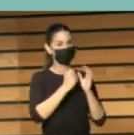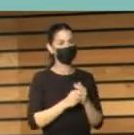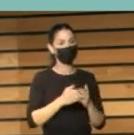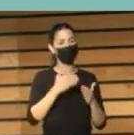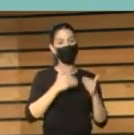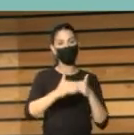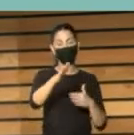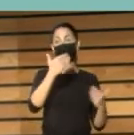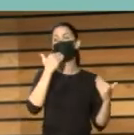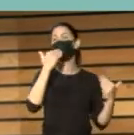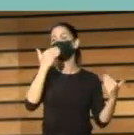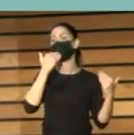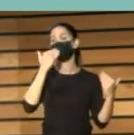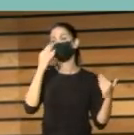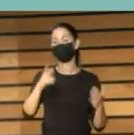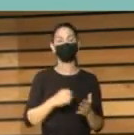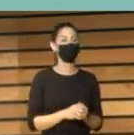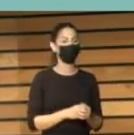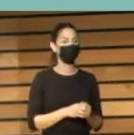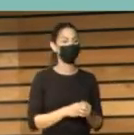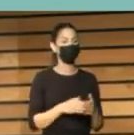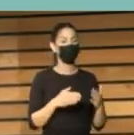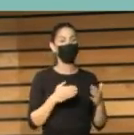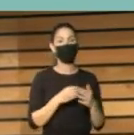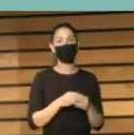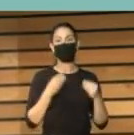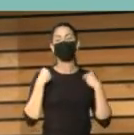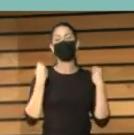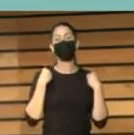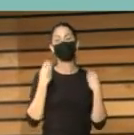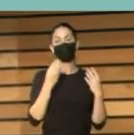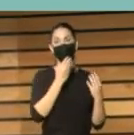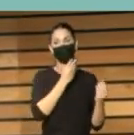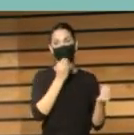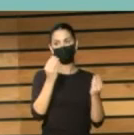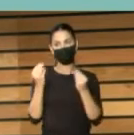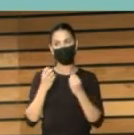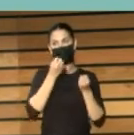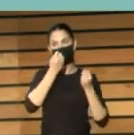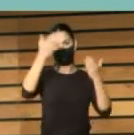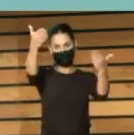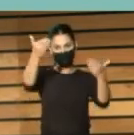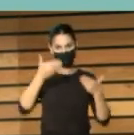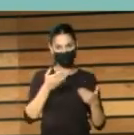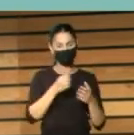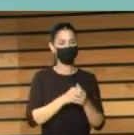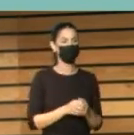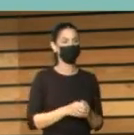Muchas gracias y disfruten mucho de estos días en las palmas de Gran Canaria. Bienvenidos y bienvenidas.